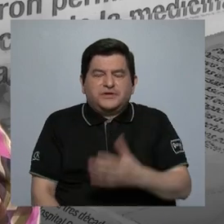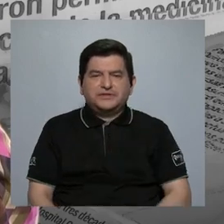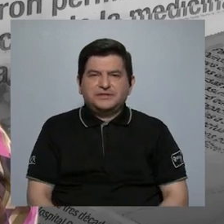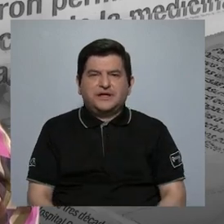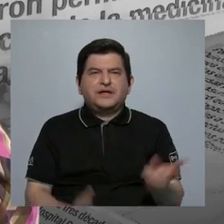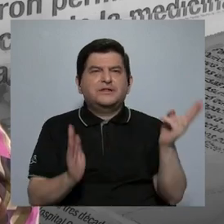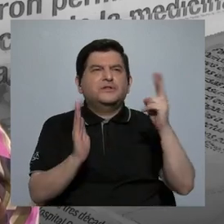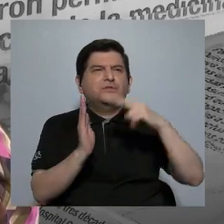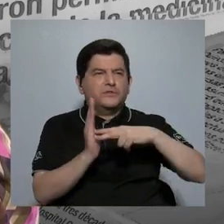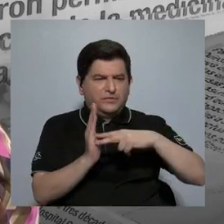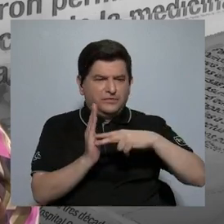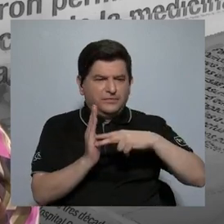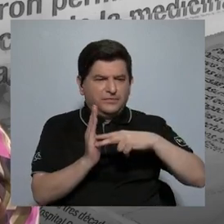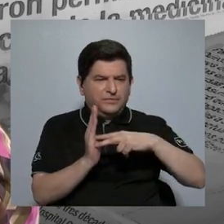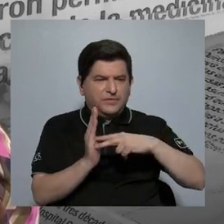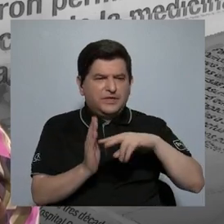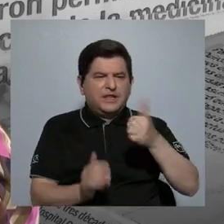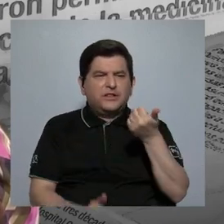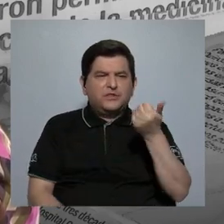trabajaron 2012,